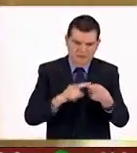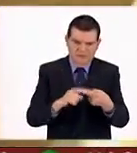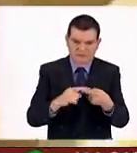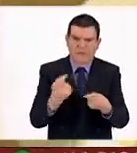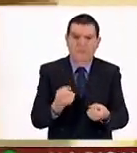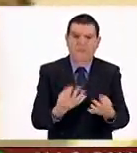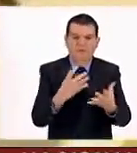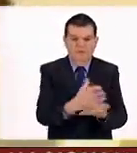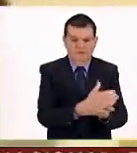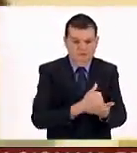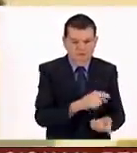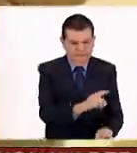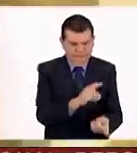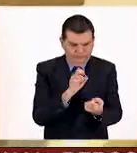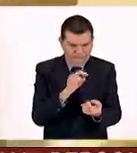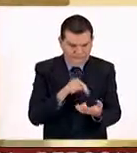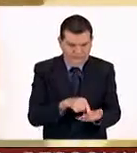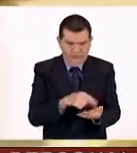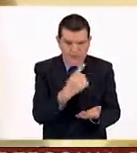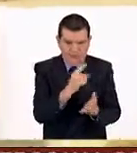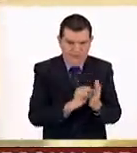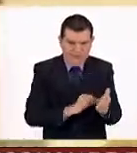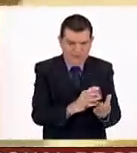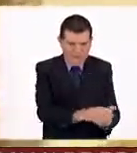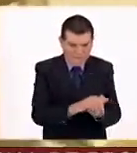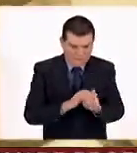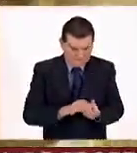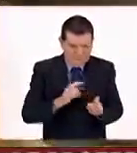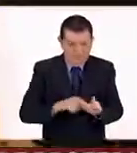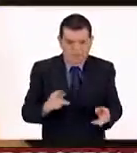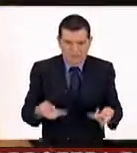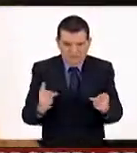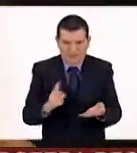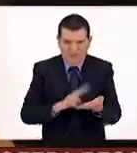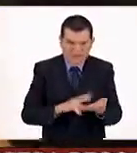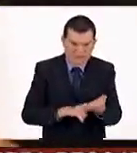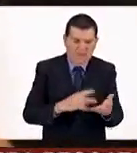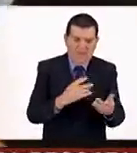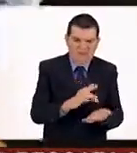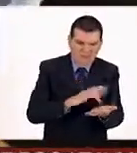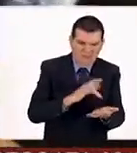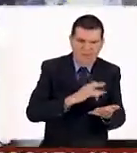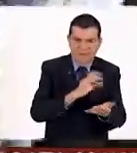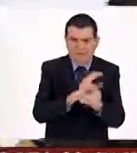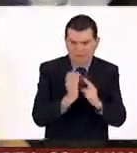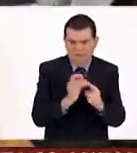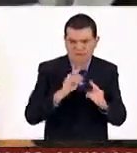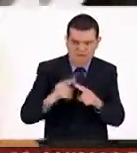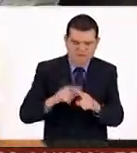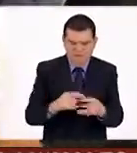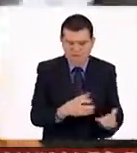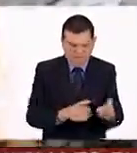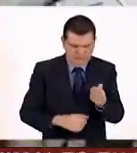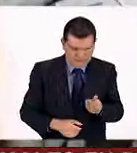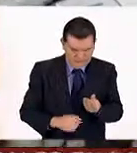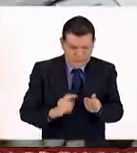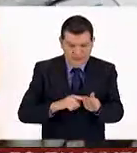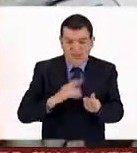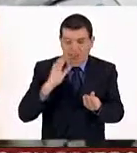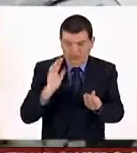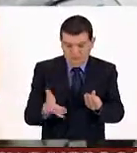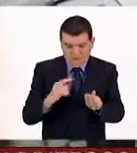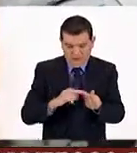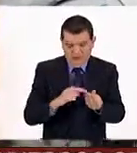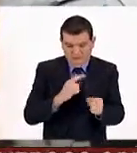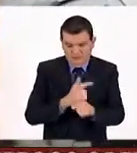sus ingresos, es decir, el dinero que recibe por sueldo, ventas, vales, incentivos, comisiones y demás entradas. Una vez que